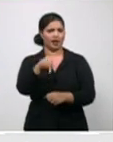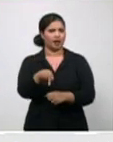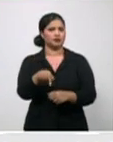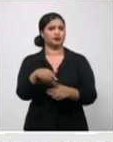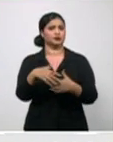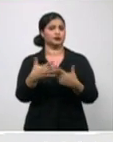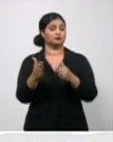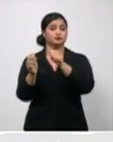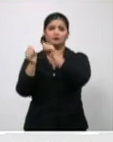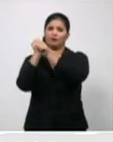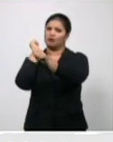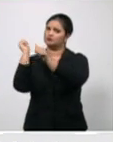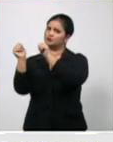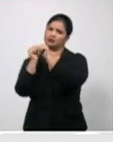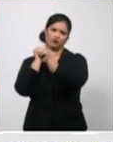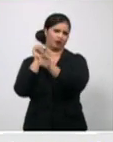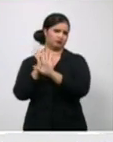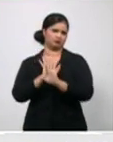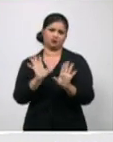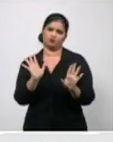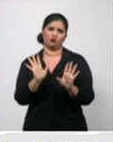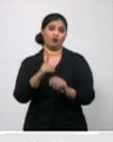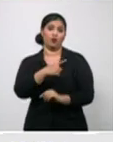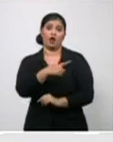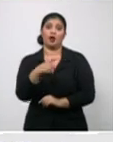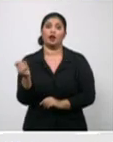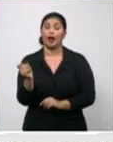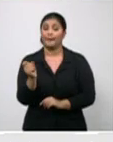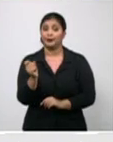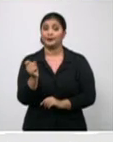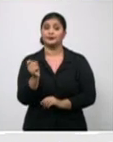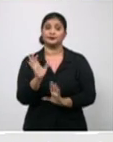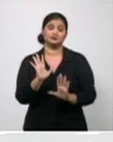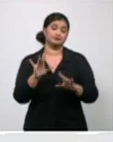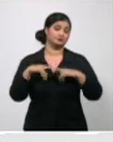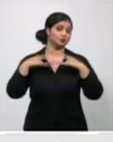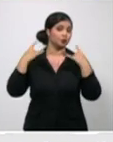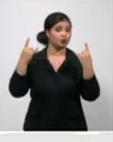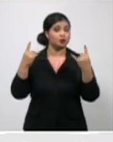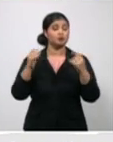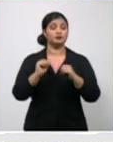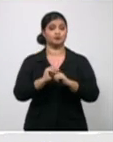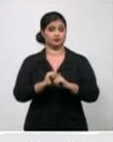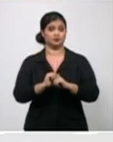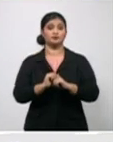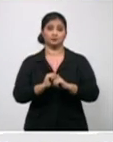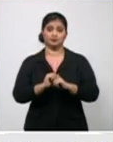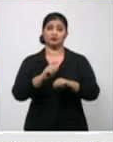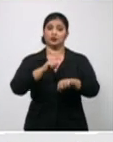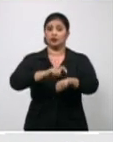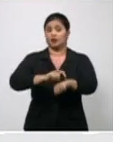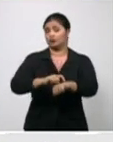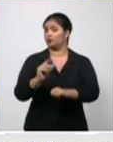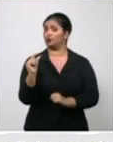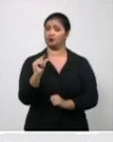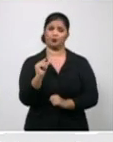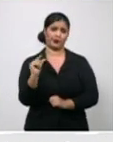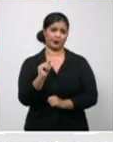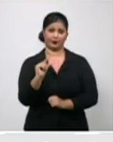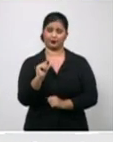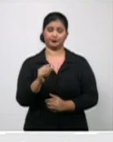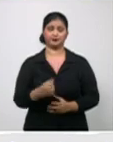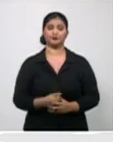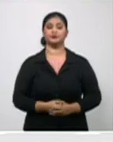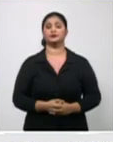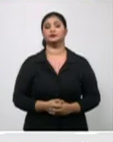evolución muy rápida y falleció en un poco tiempo. El